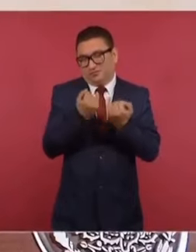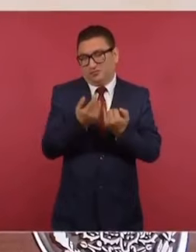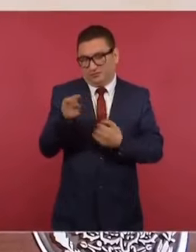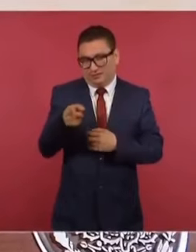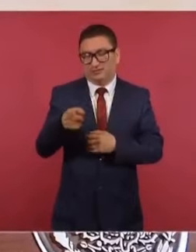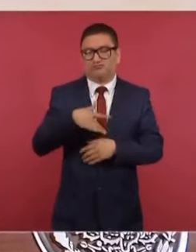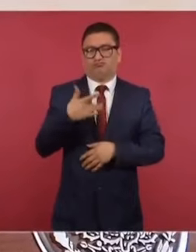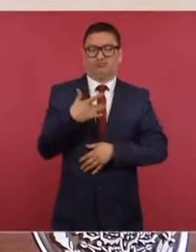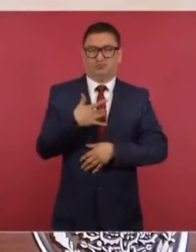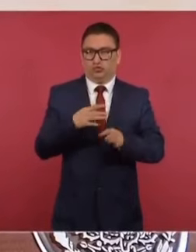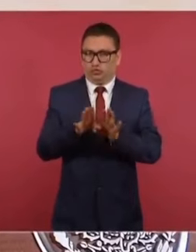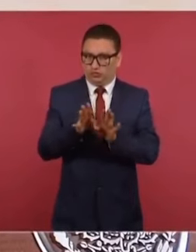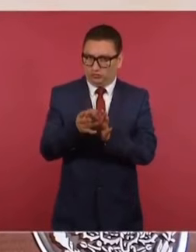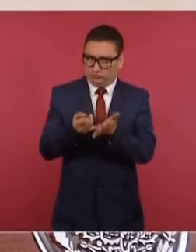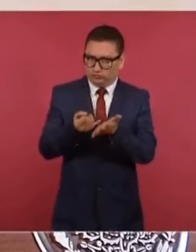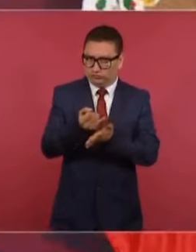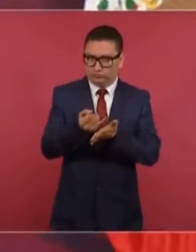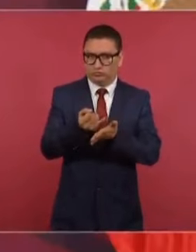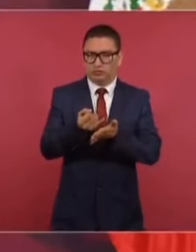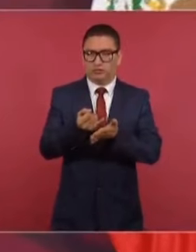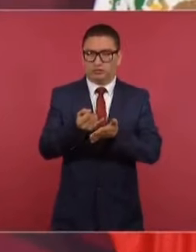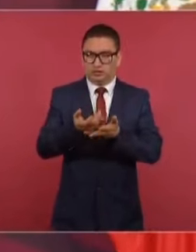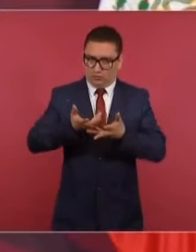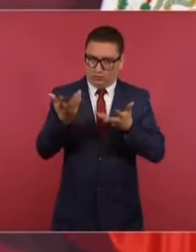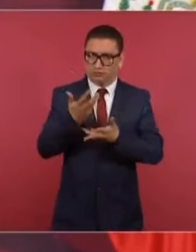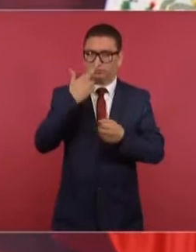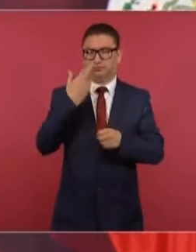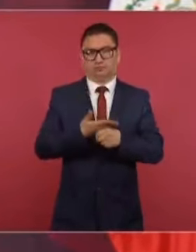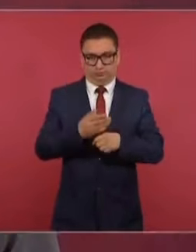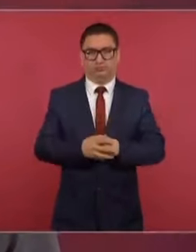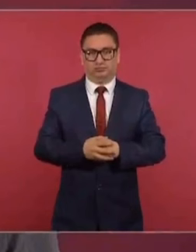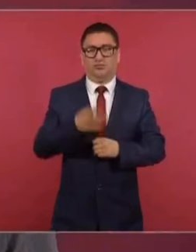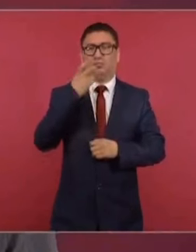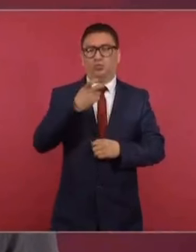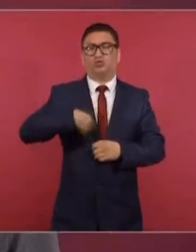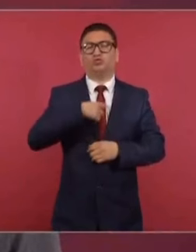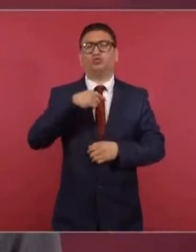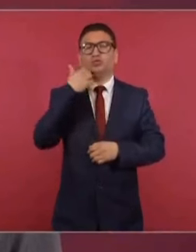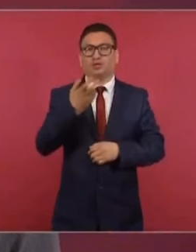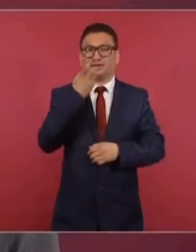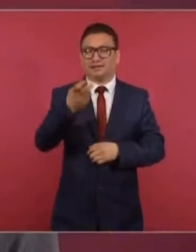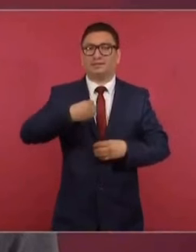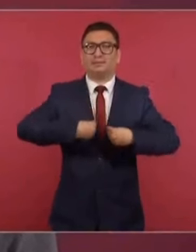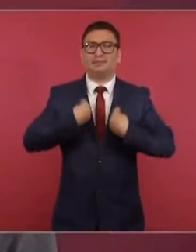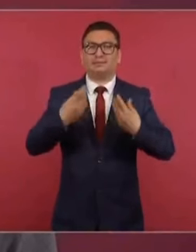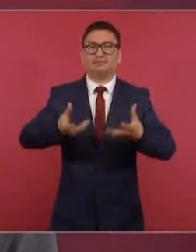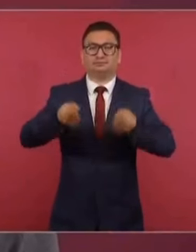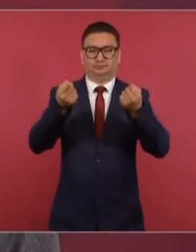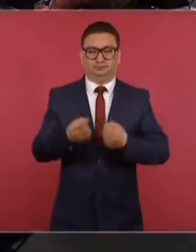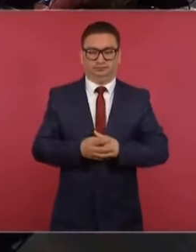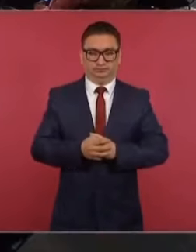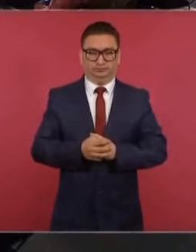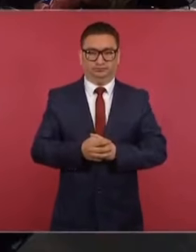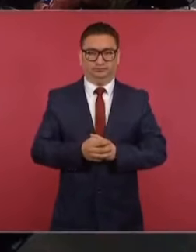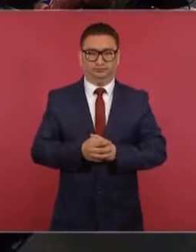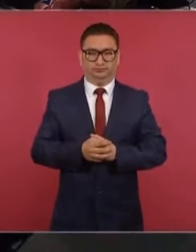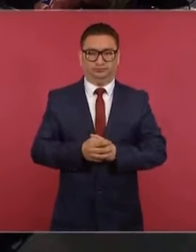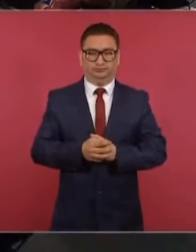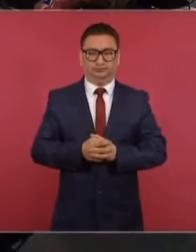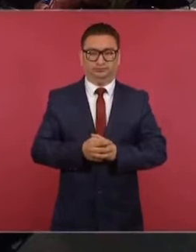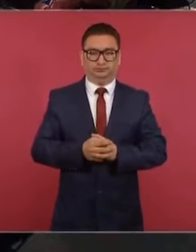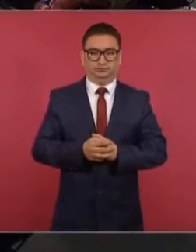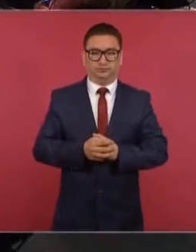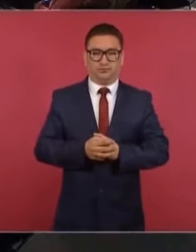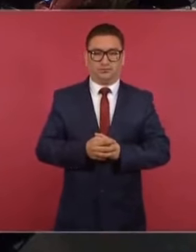caso, de sigilo y de actuar con mucha responsabilidad, porque lo que queremos es salvar las vidas. ¿Por qué no hay México